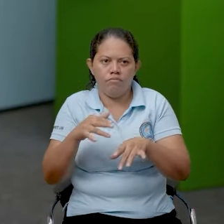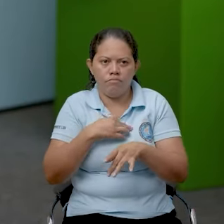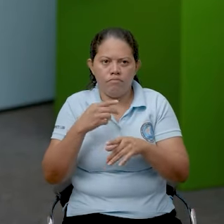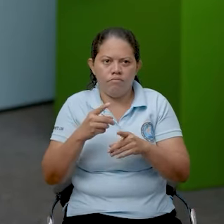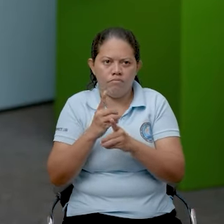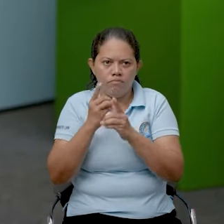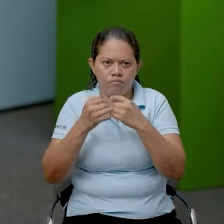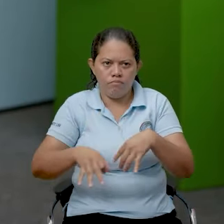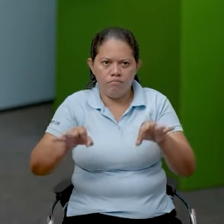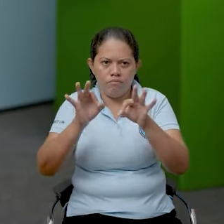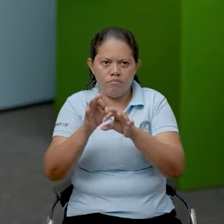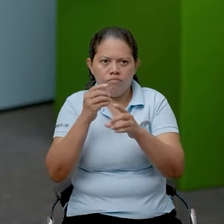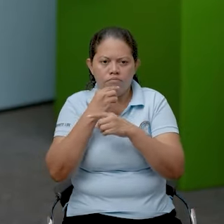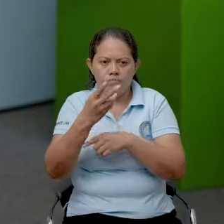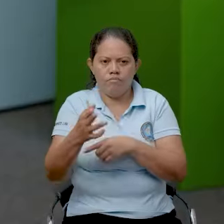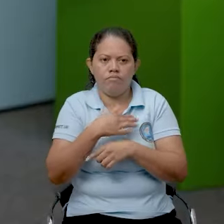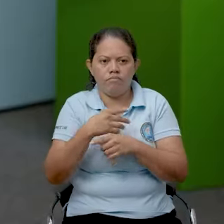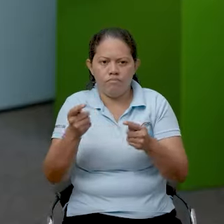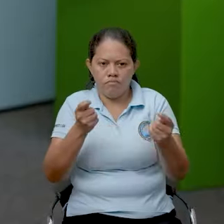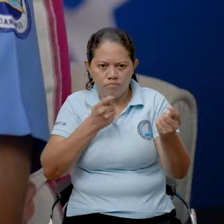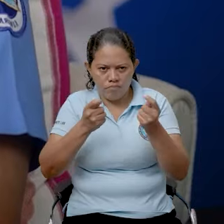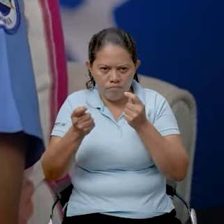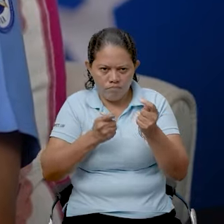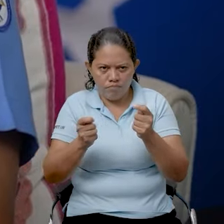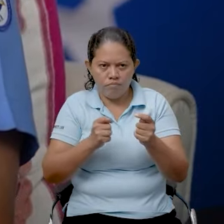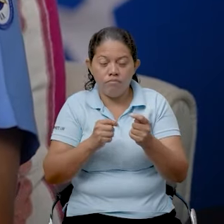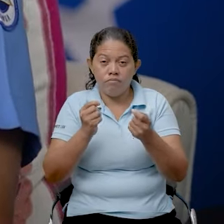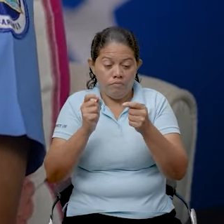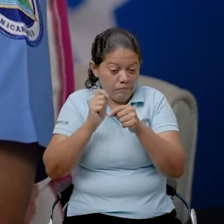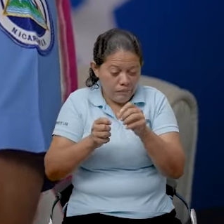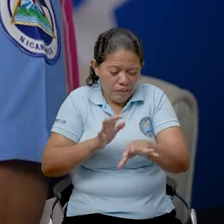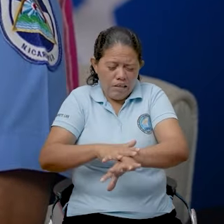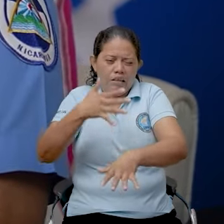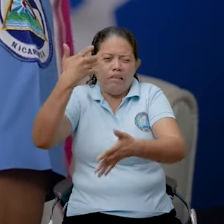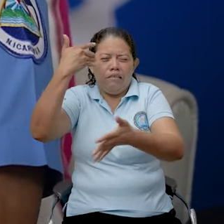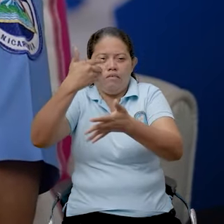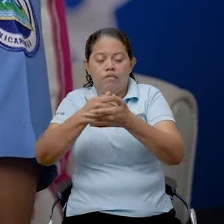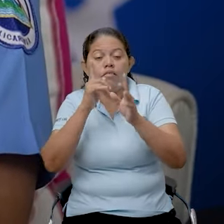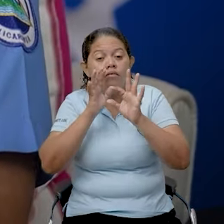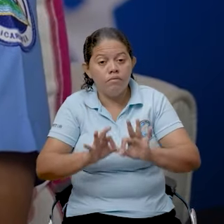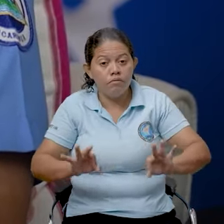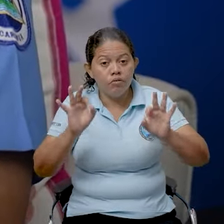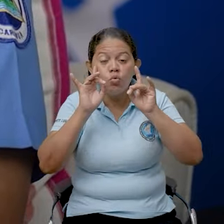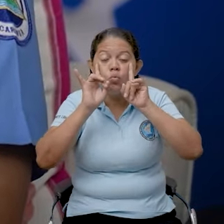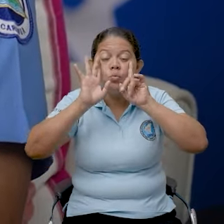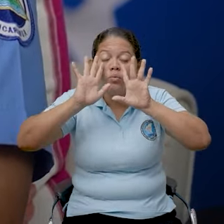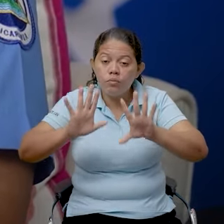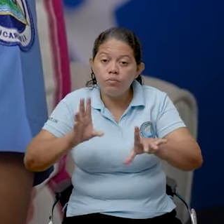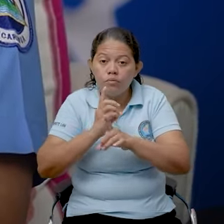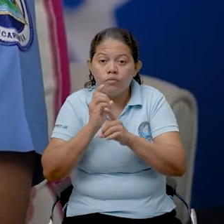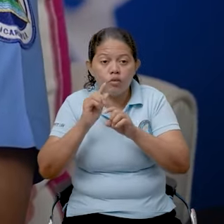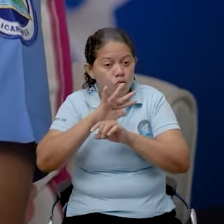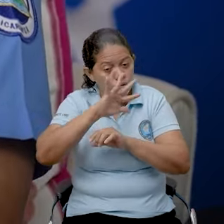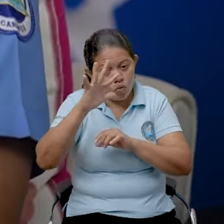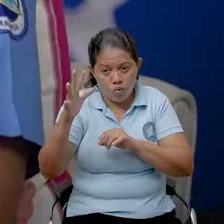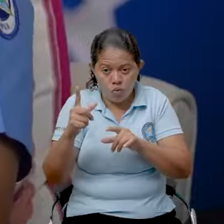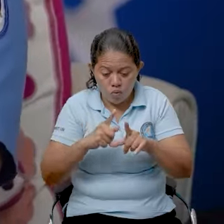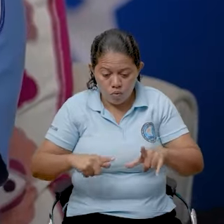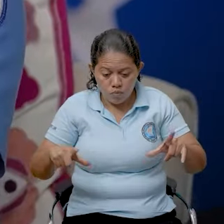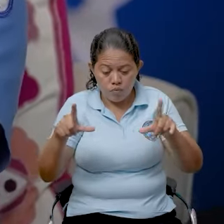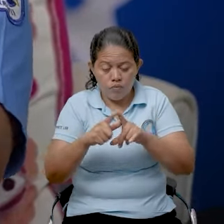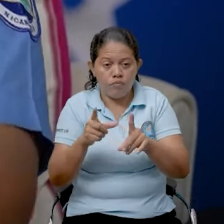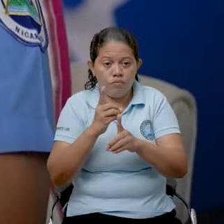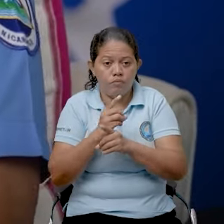En principio, no solamente para garantizar que la gente no se queme, sino también para garantizar la seguridad en todos los